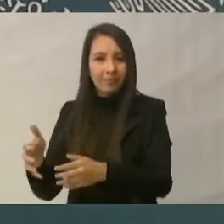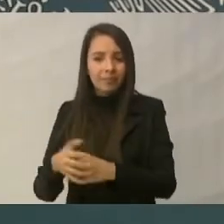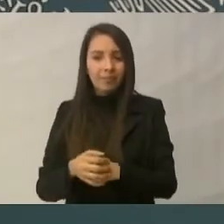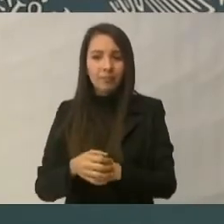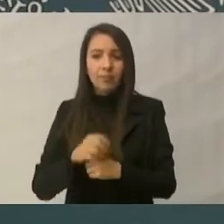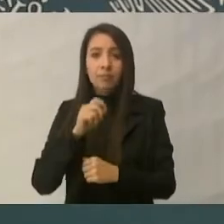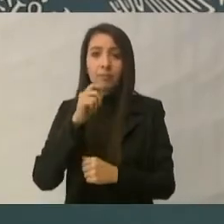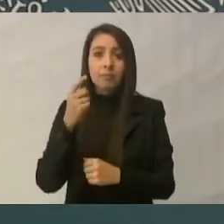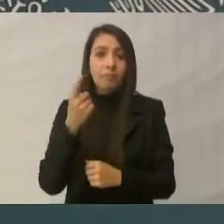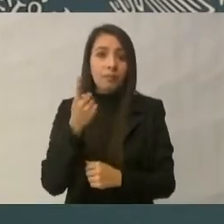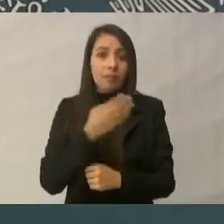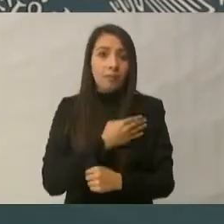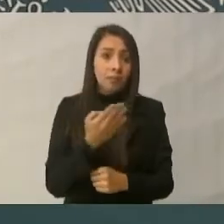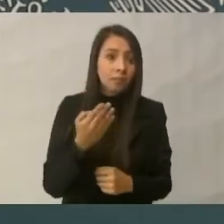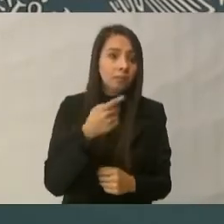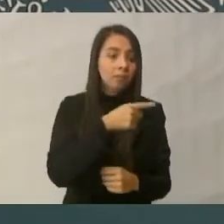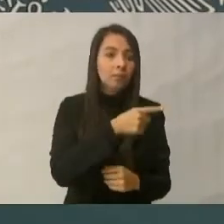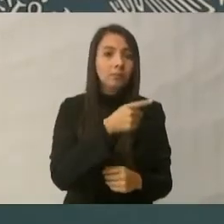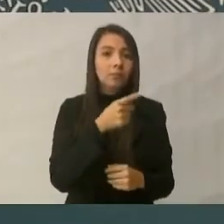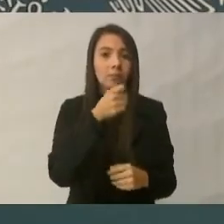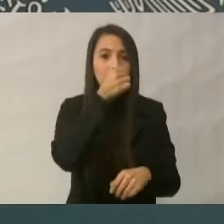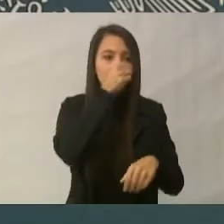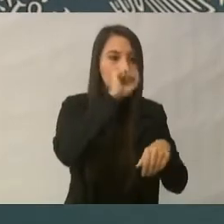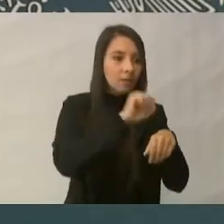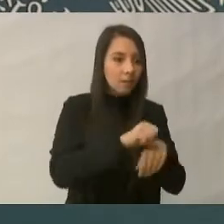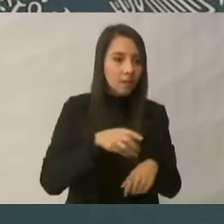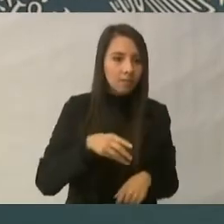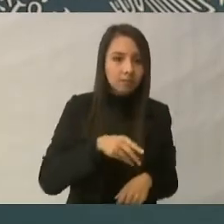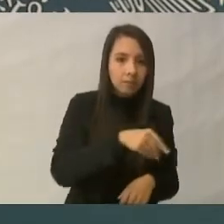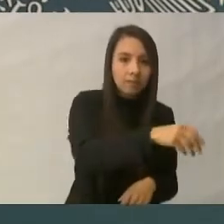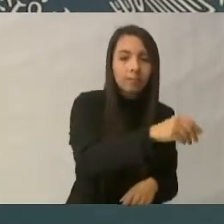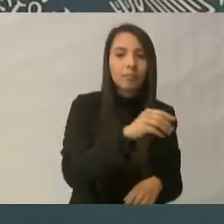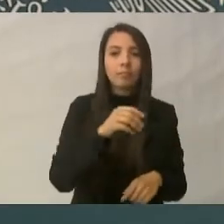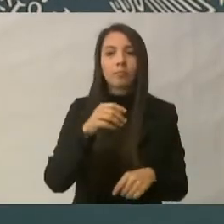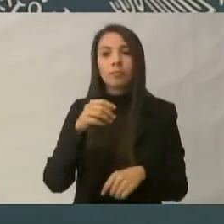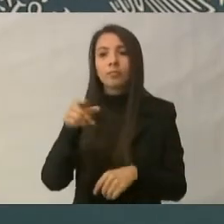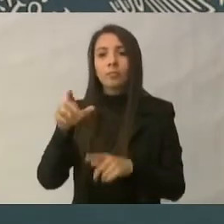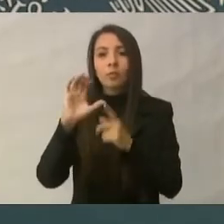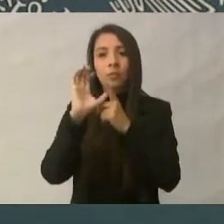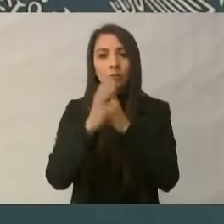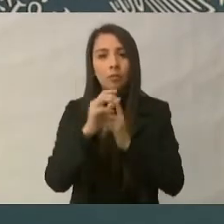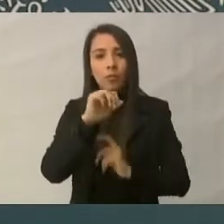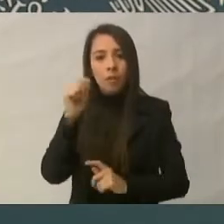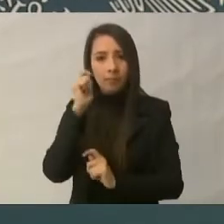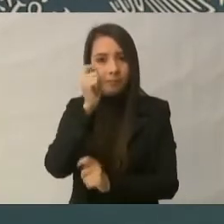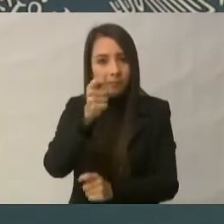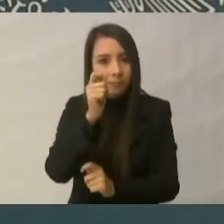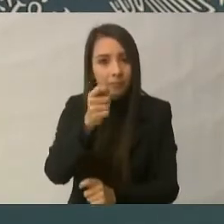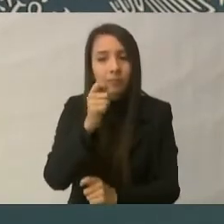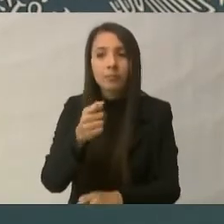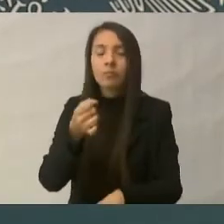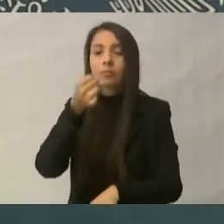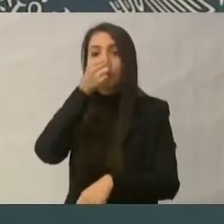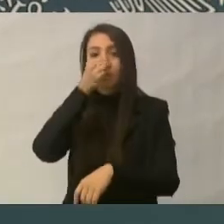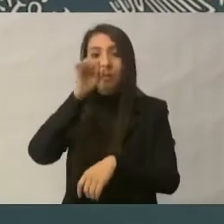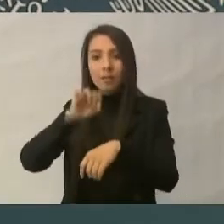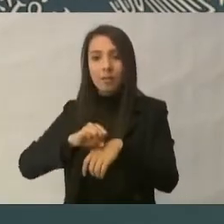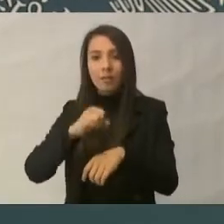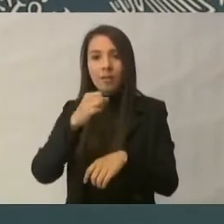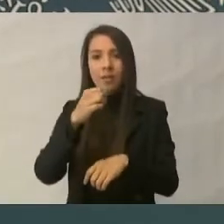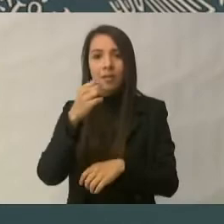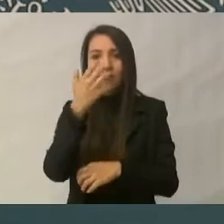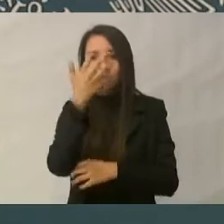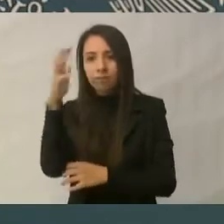la Comisión de Pesca, la Secretaría de Medio Ambiente, la Secretaría de Marina